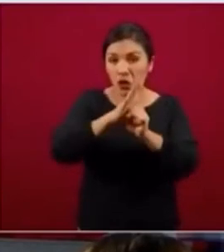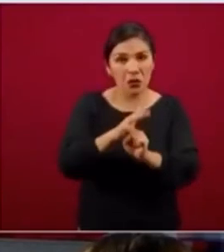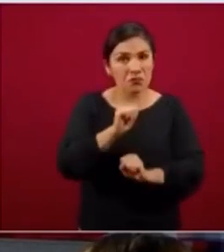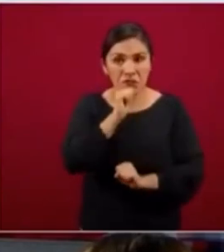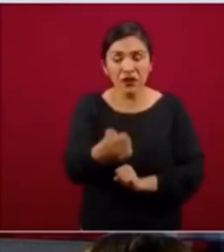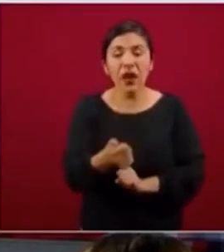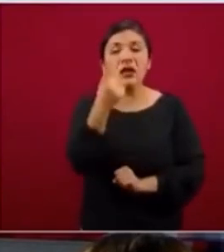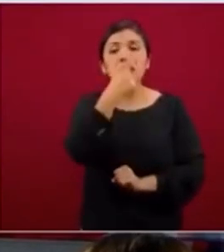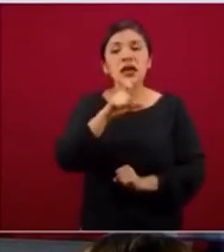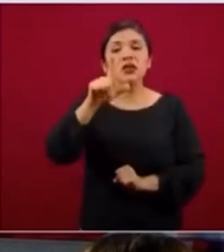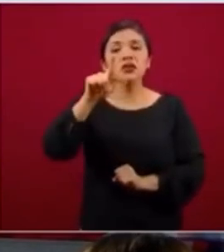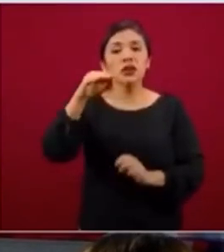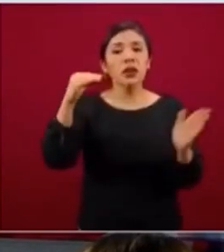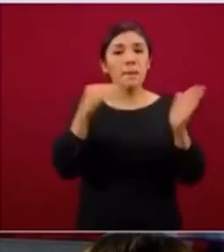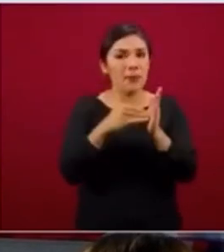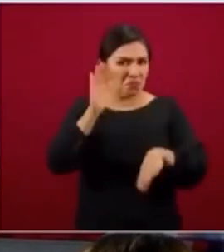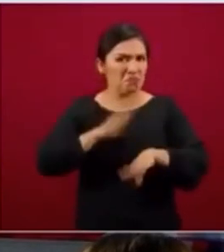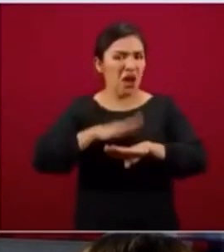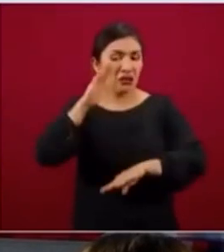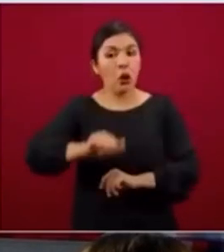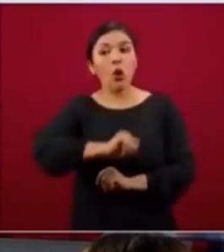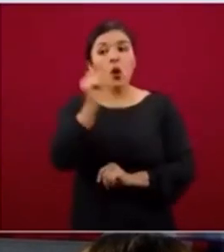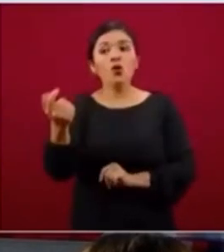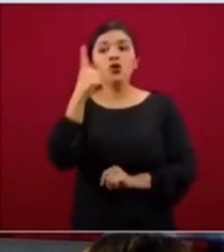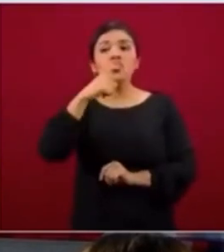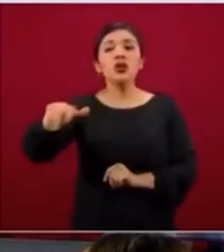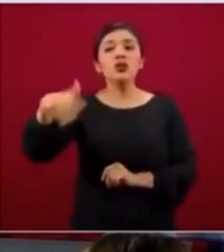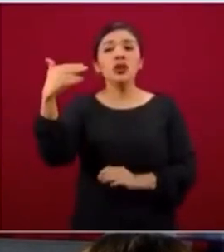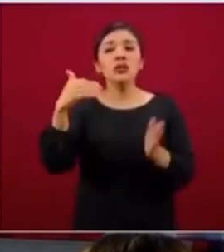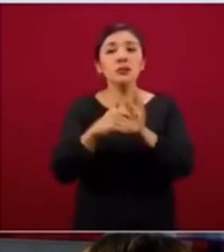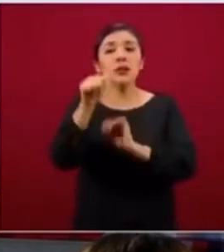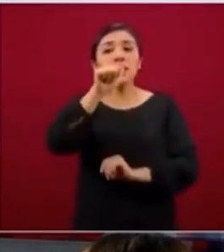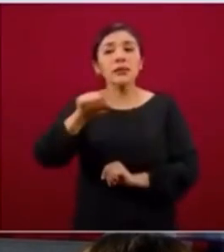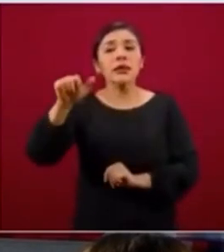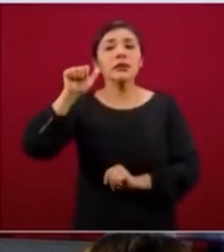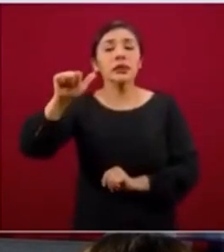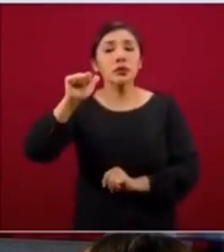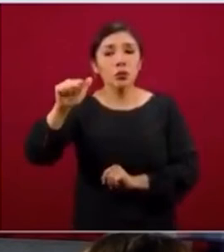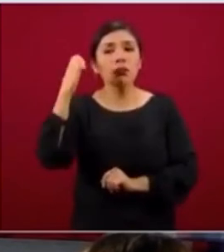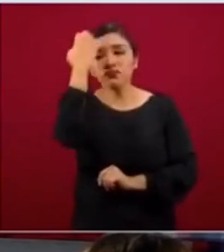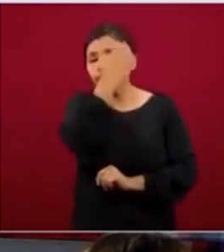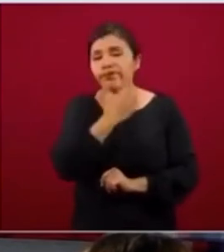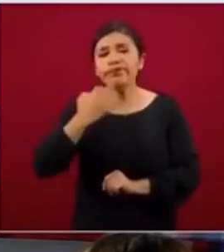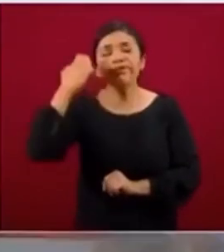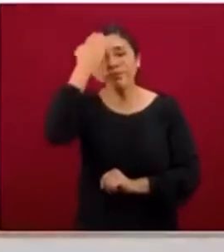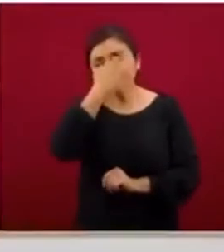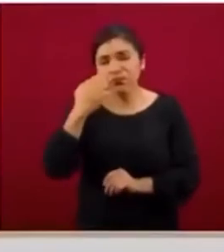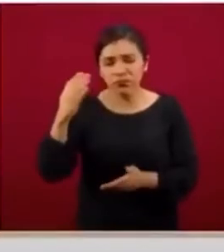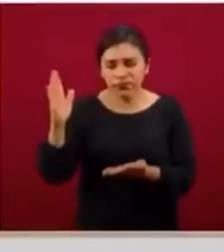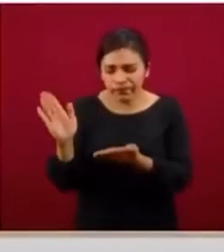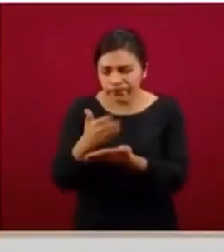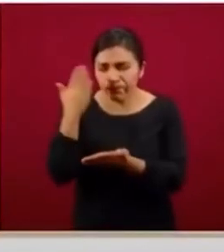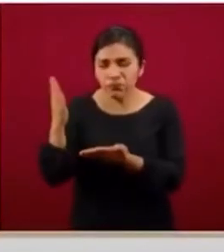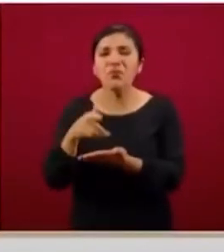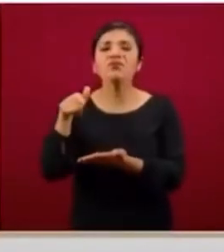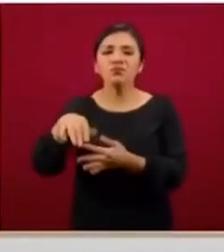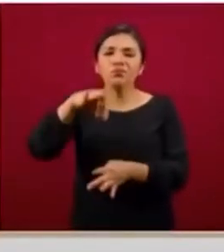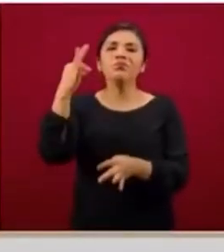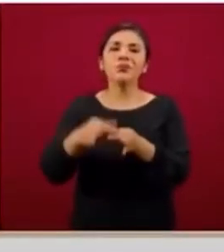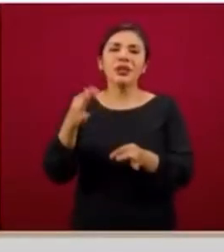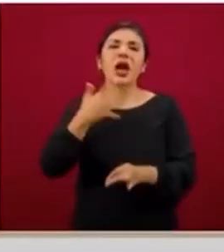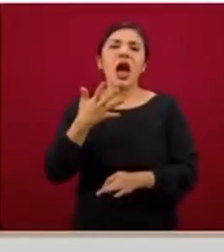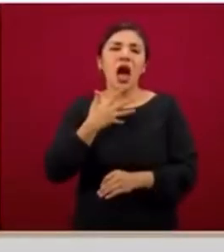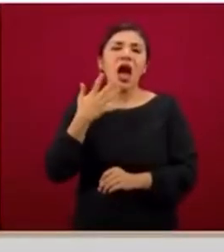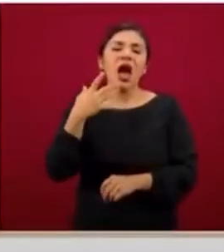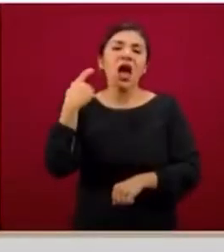más de 170 mil y 113 mil 619, las personas que hasta el momento se confirmó su prueba